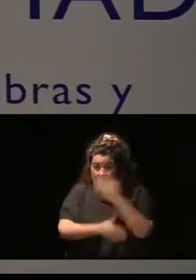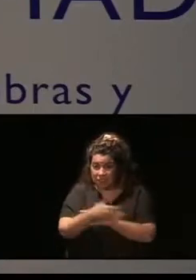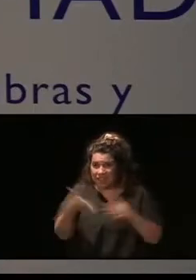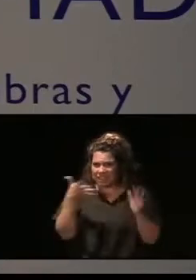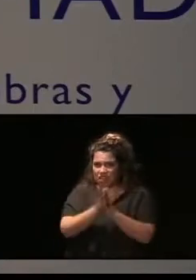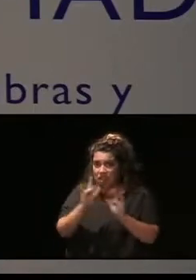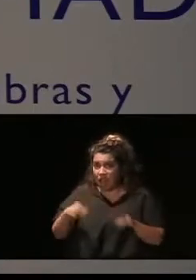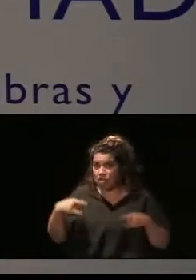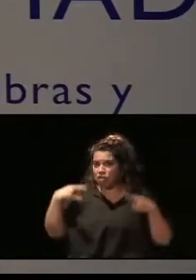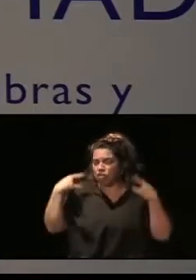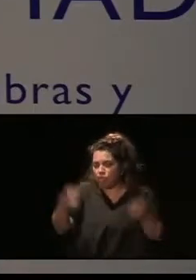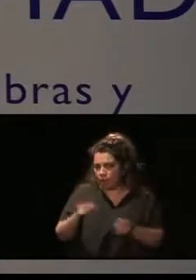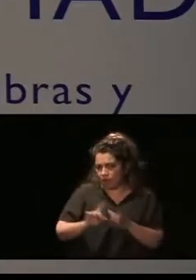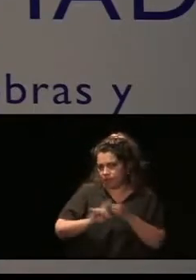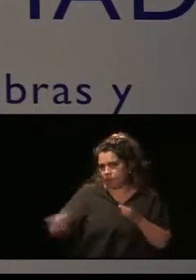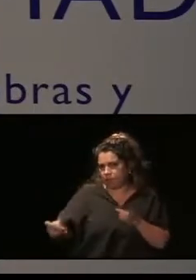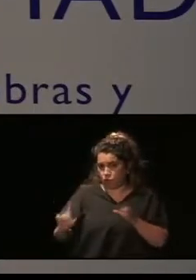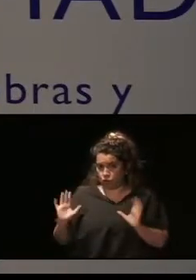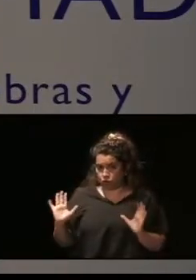triples discriminaciones.